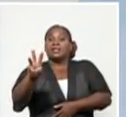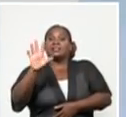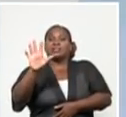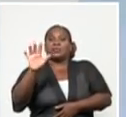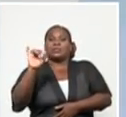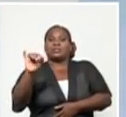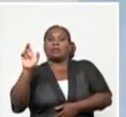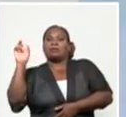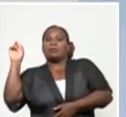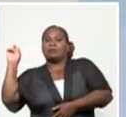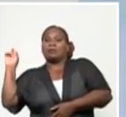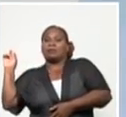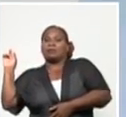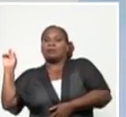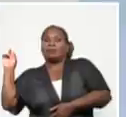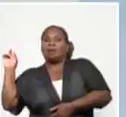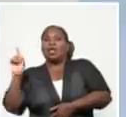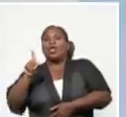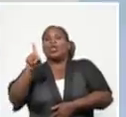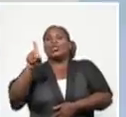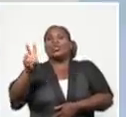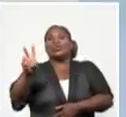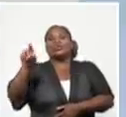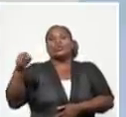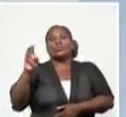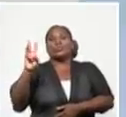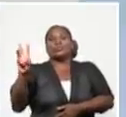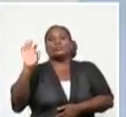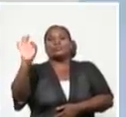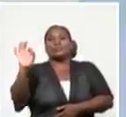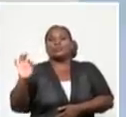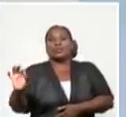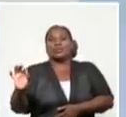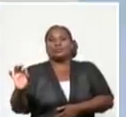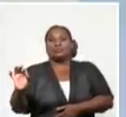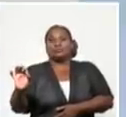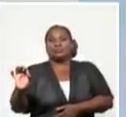es el 12,3% de todos los confirmados.